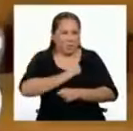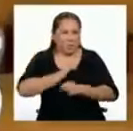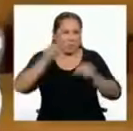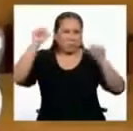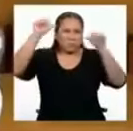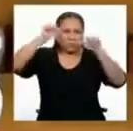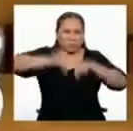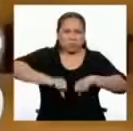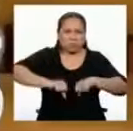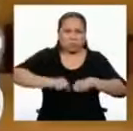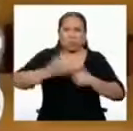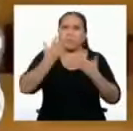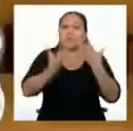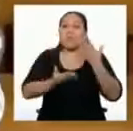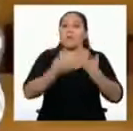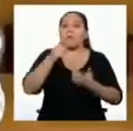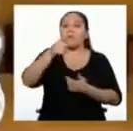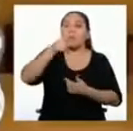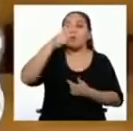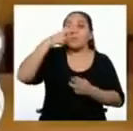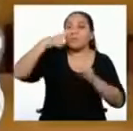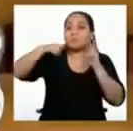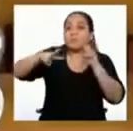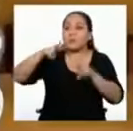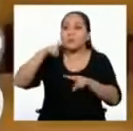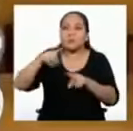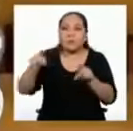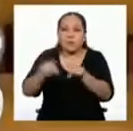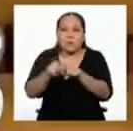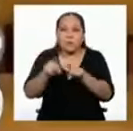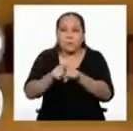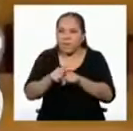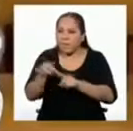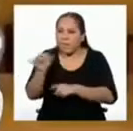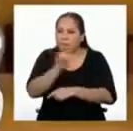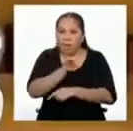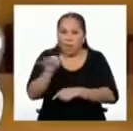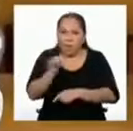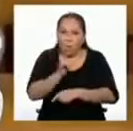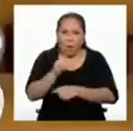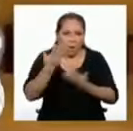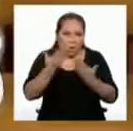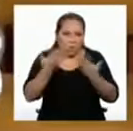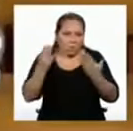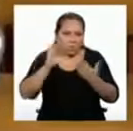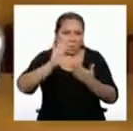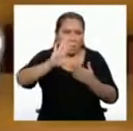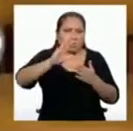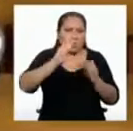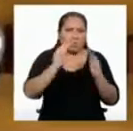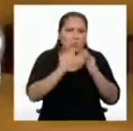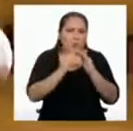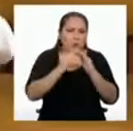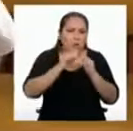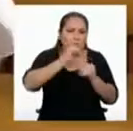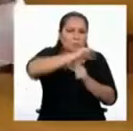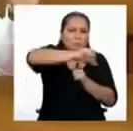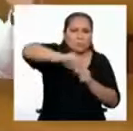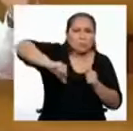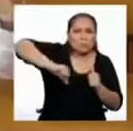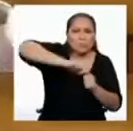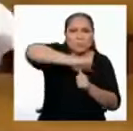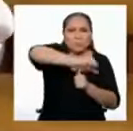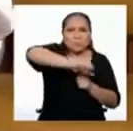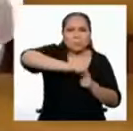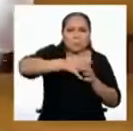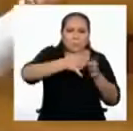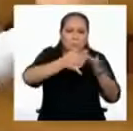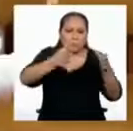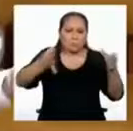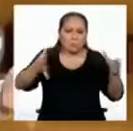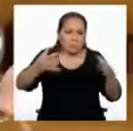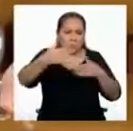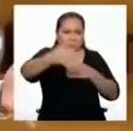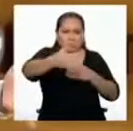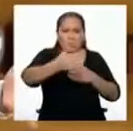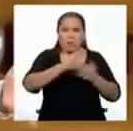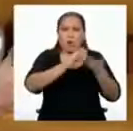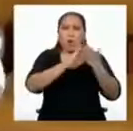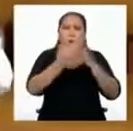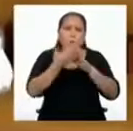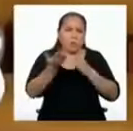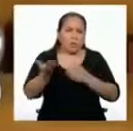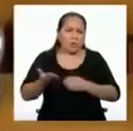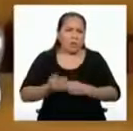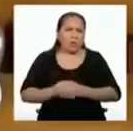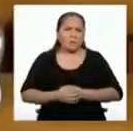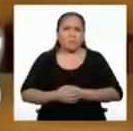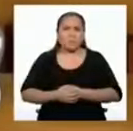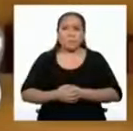Es probable que tú también hayas observado situaciones parecidas en tu distrito, o tu barrio, en tu localidad o comunidad.